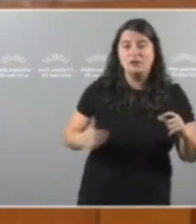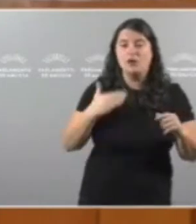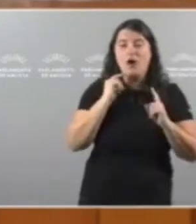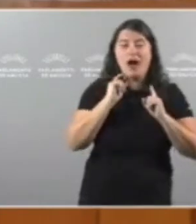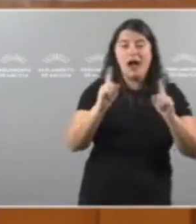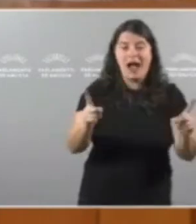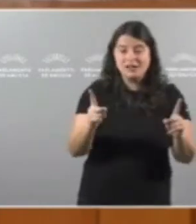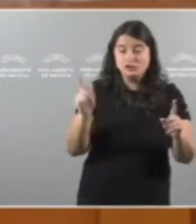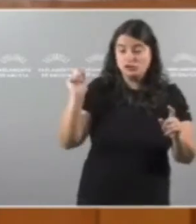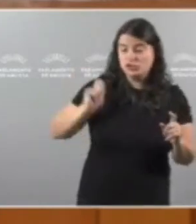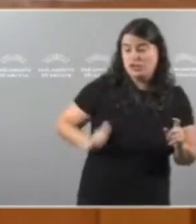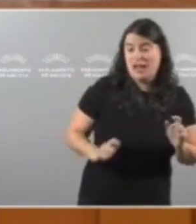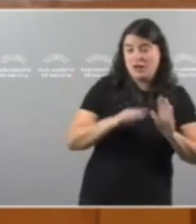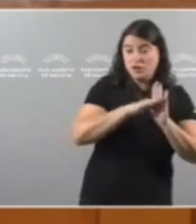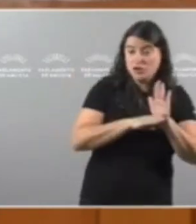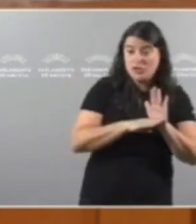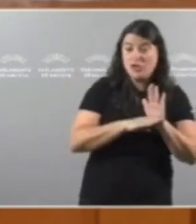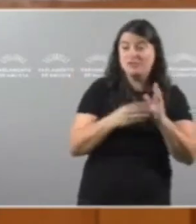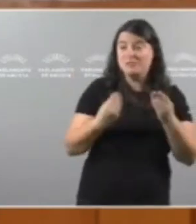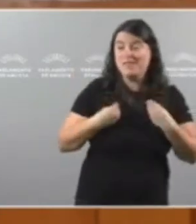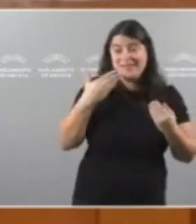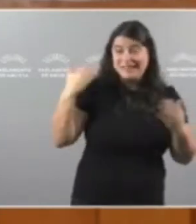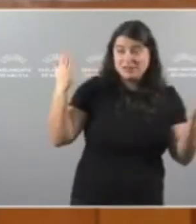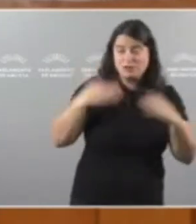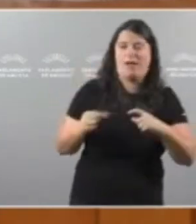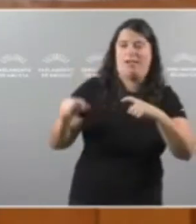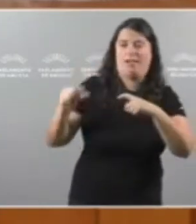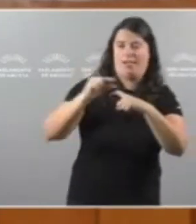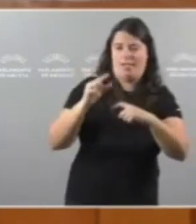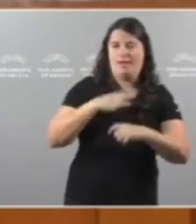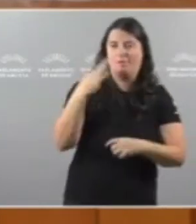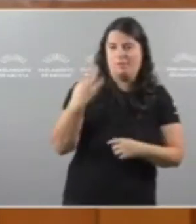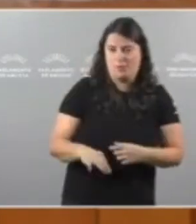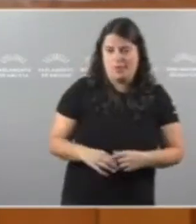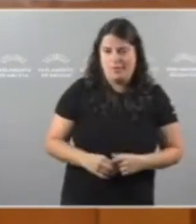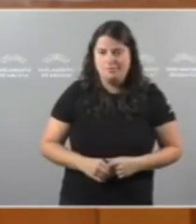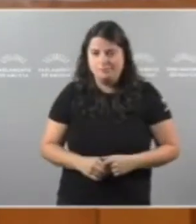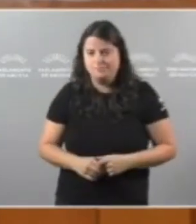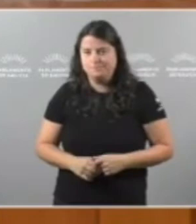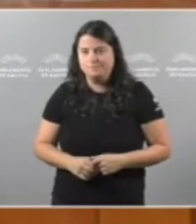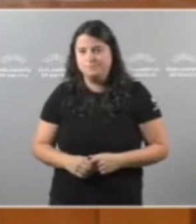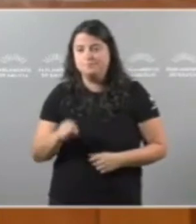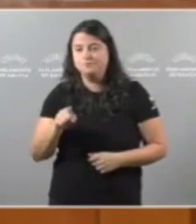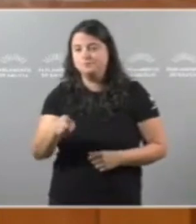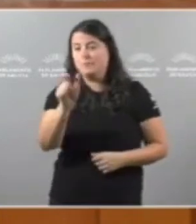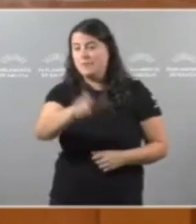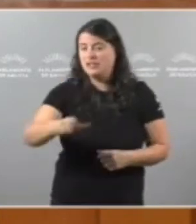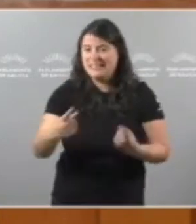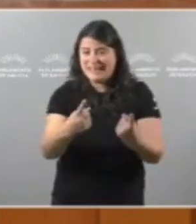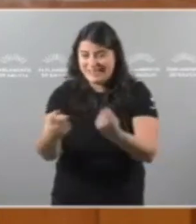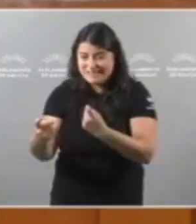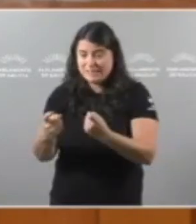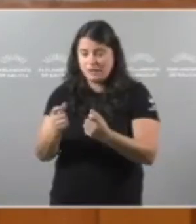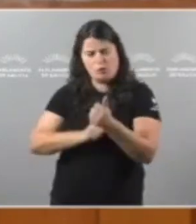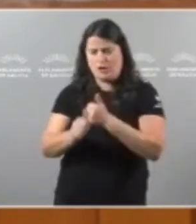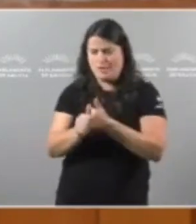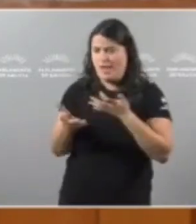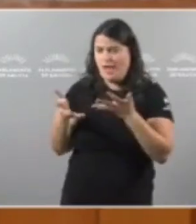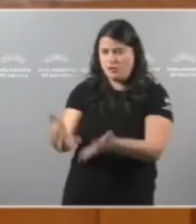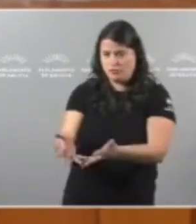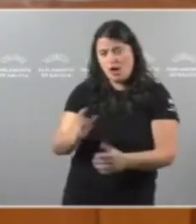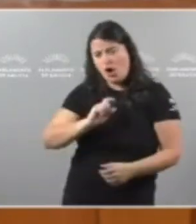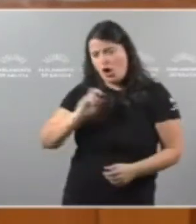ter Condicións De vida Dignas E nesta prioridade De axudar A quem máis O precisa Tamén quero destacar